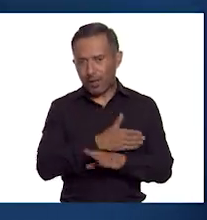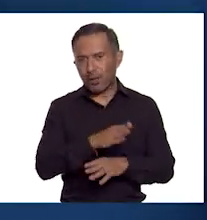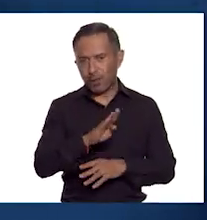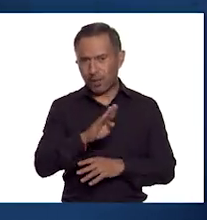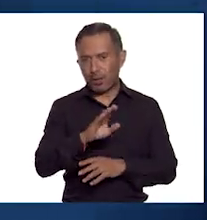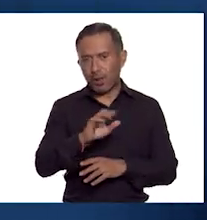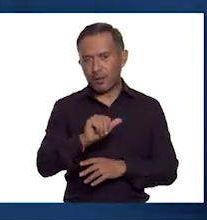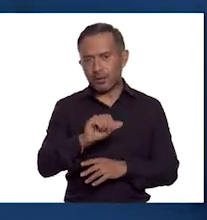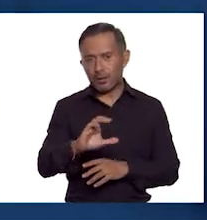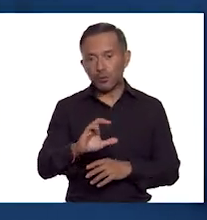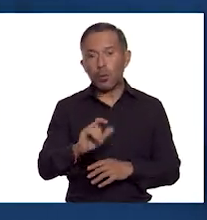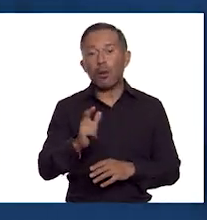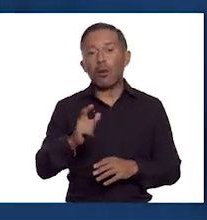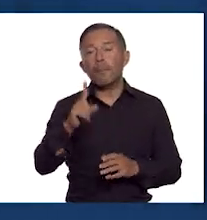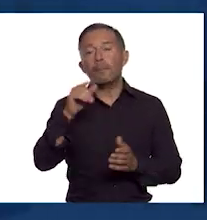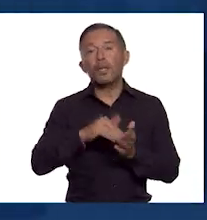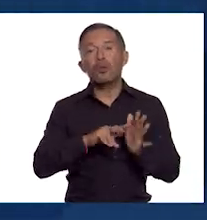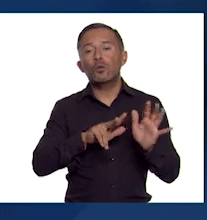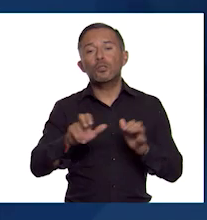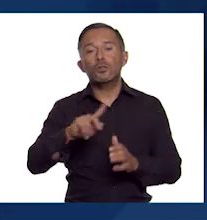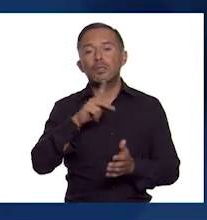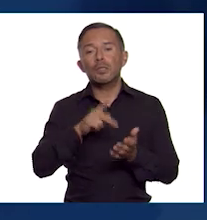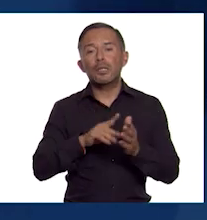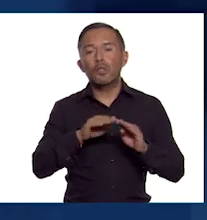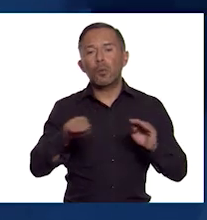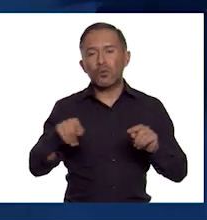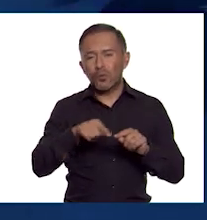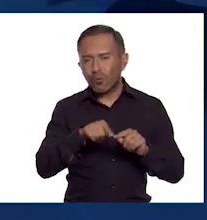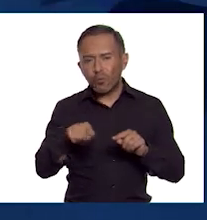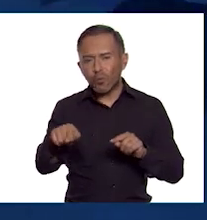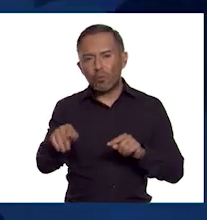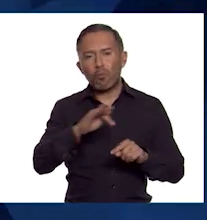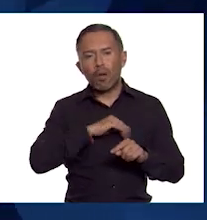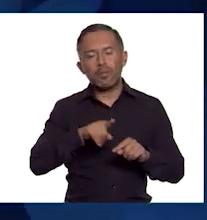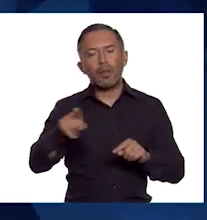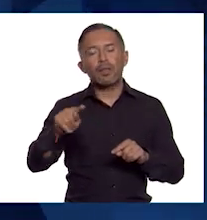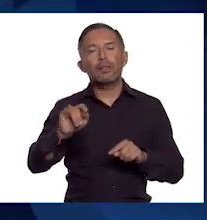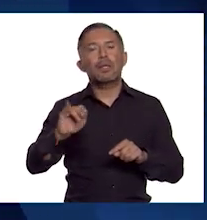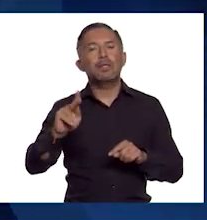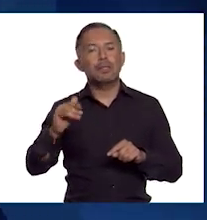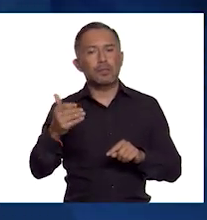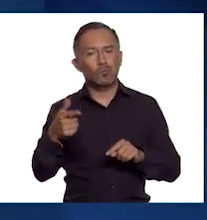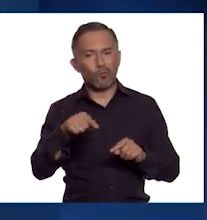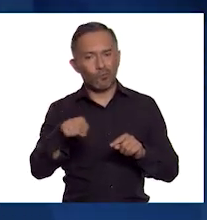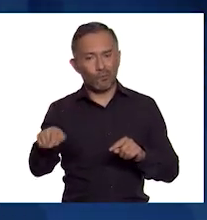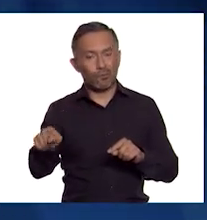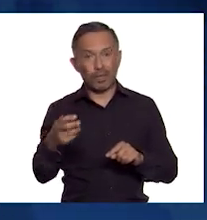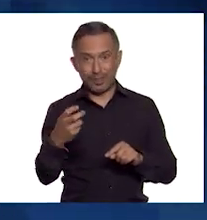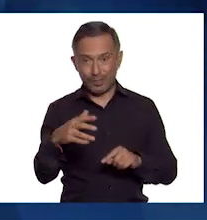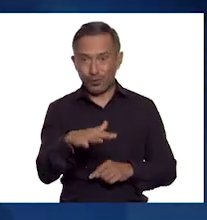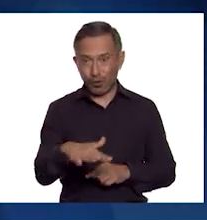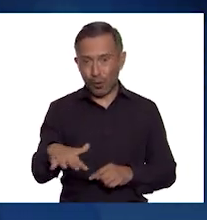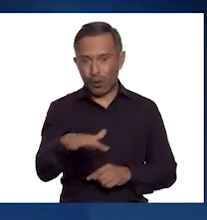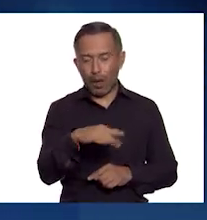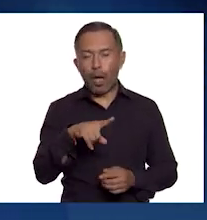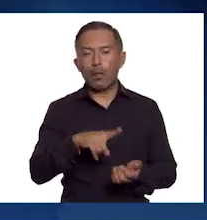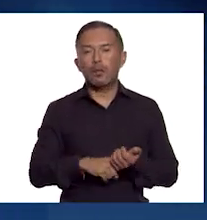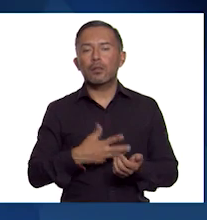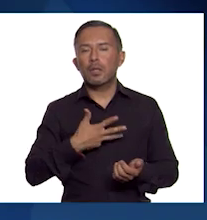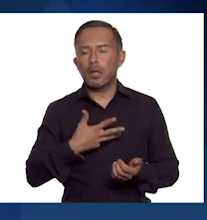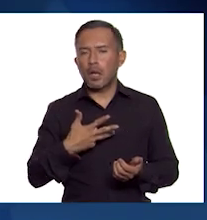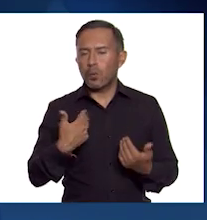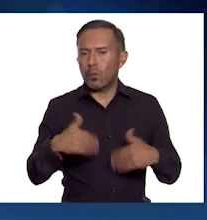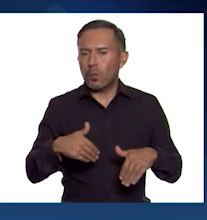distancia de 1.800 kilómetros que comunicaban hasta el sur de Pégin. En esta zona se desarrolló una actividad